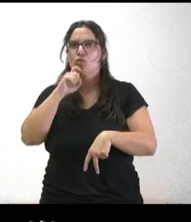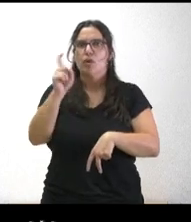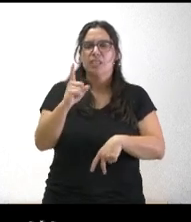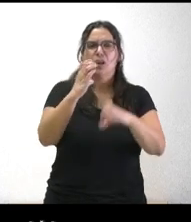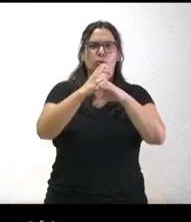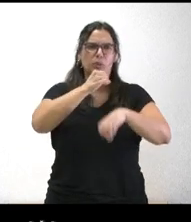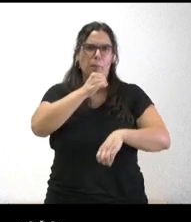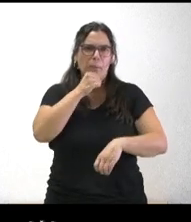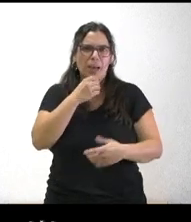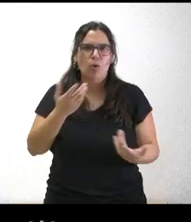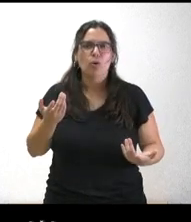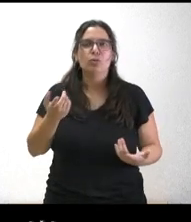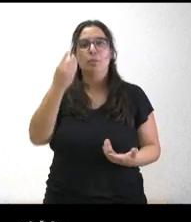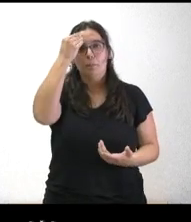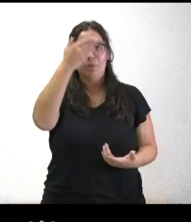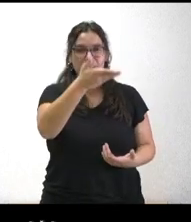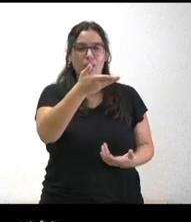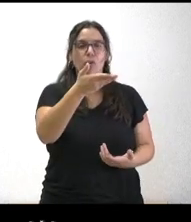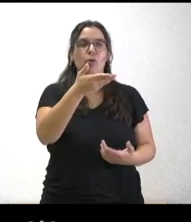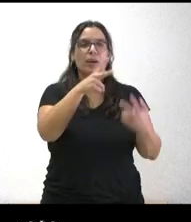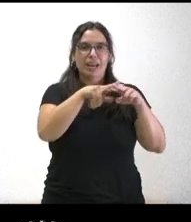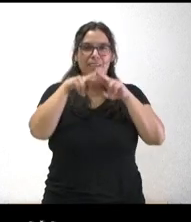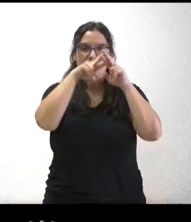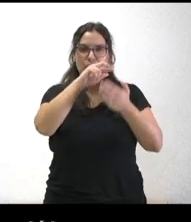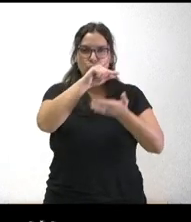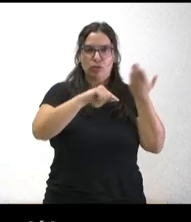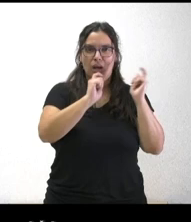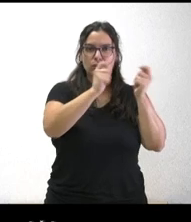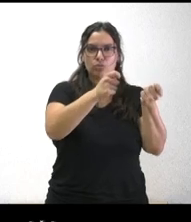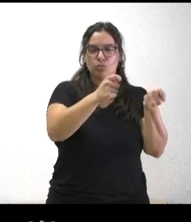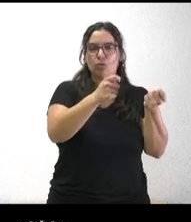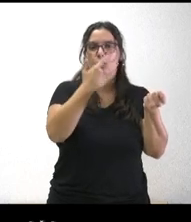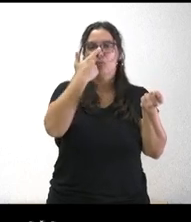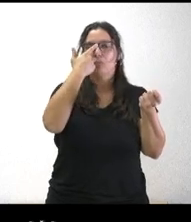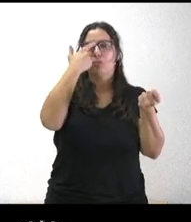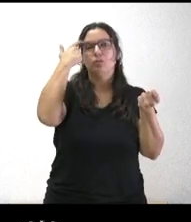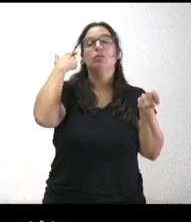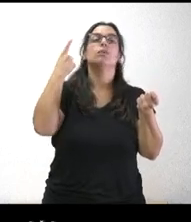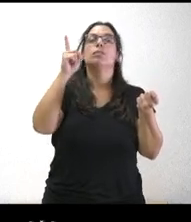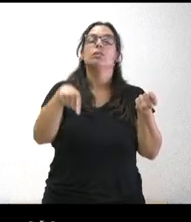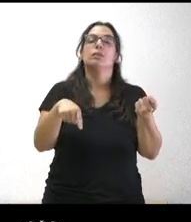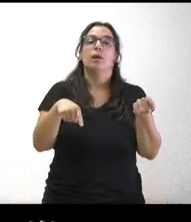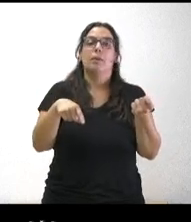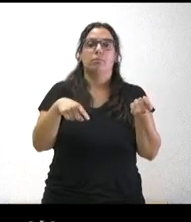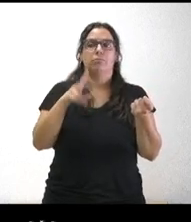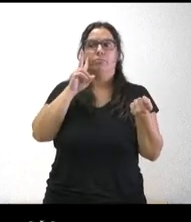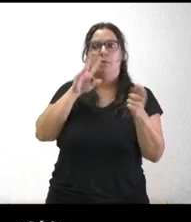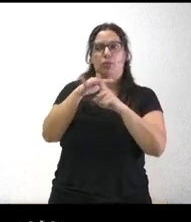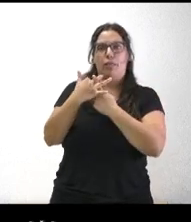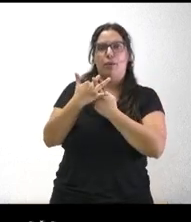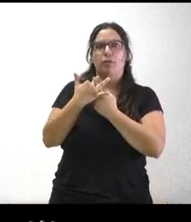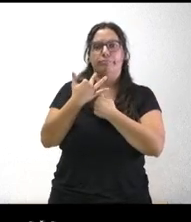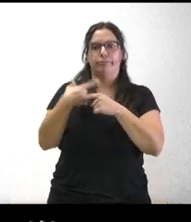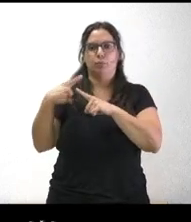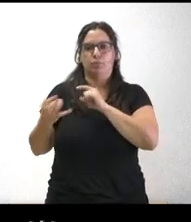viejos se han planteado revisar esta concesión y en todo caso a la vista de estas cuestiones de estas situaciones